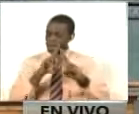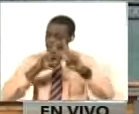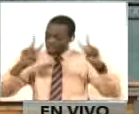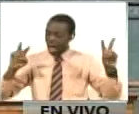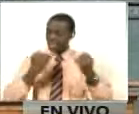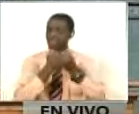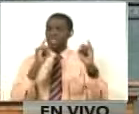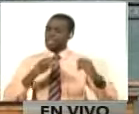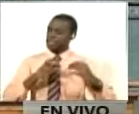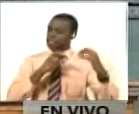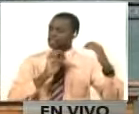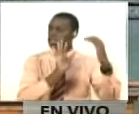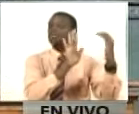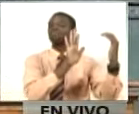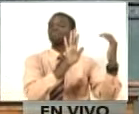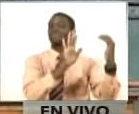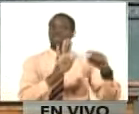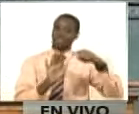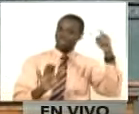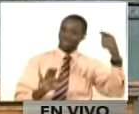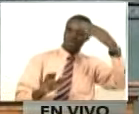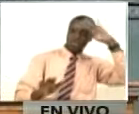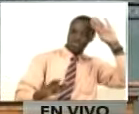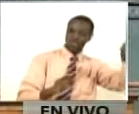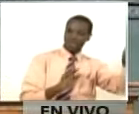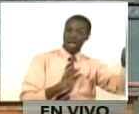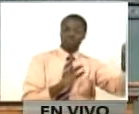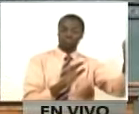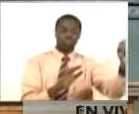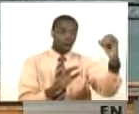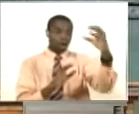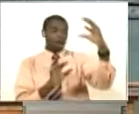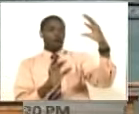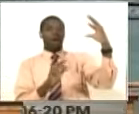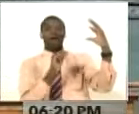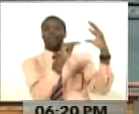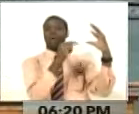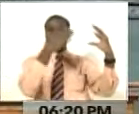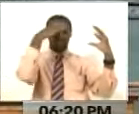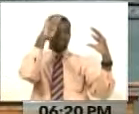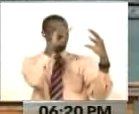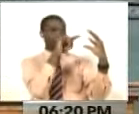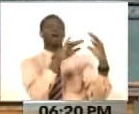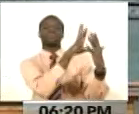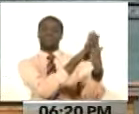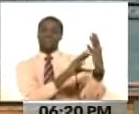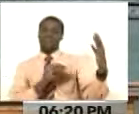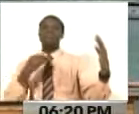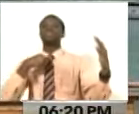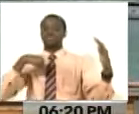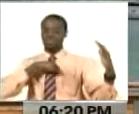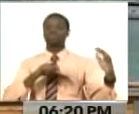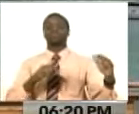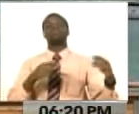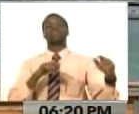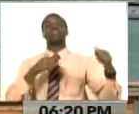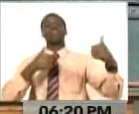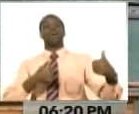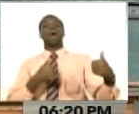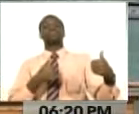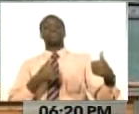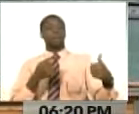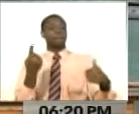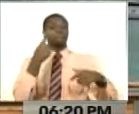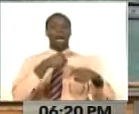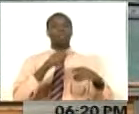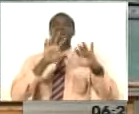independencia. Con la misma dignidad de ese faro luminoso que representa para nuestro pueblo, el pueblo hermano de Cuba y de todos los pueblos